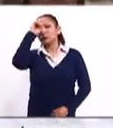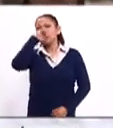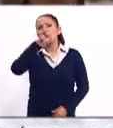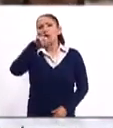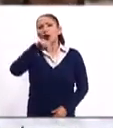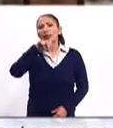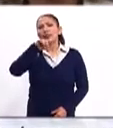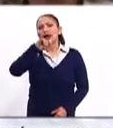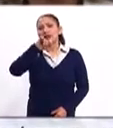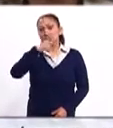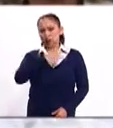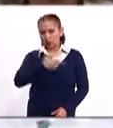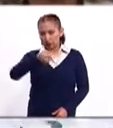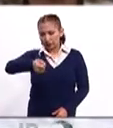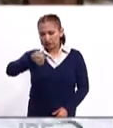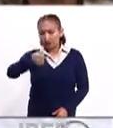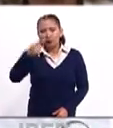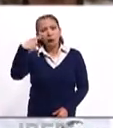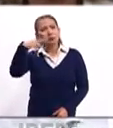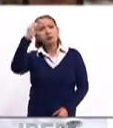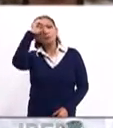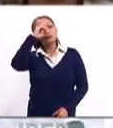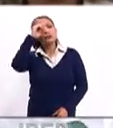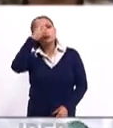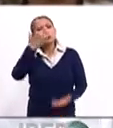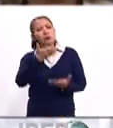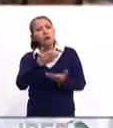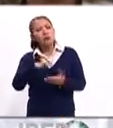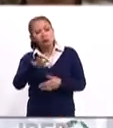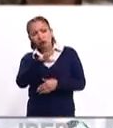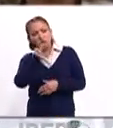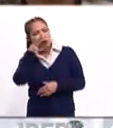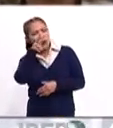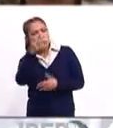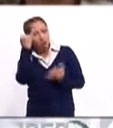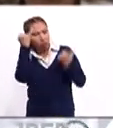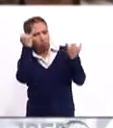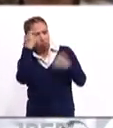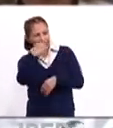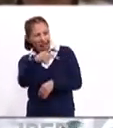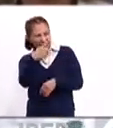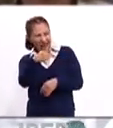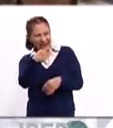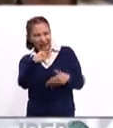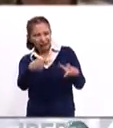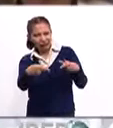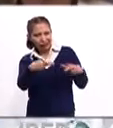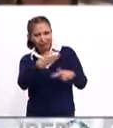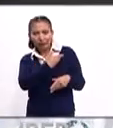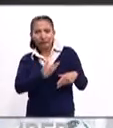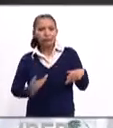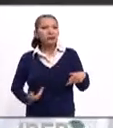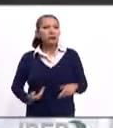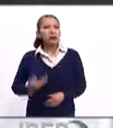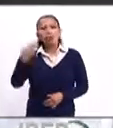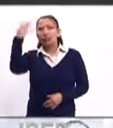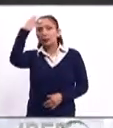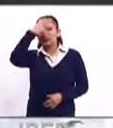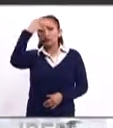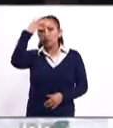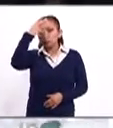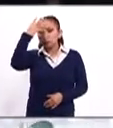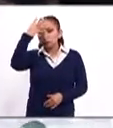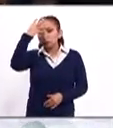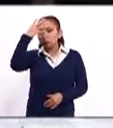Juan Daniel, me da mucho gusto saludarte. Desde tu perspectiva, esta es una estrategia del presidente Donald